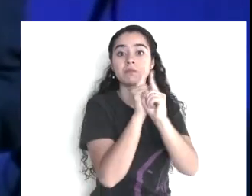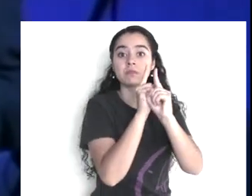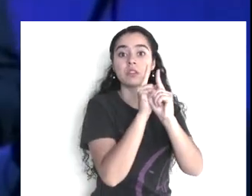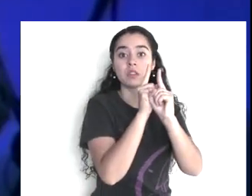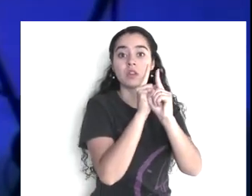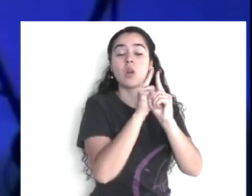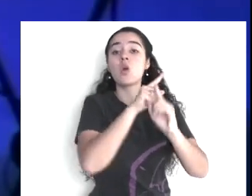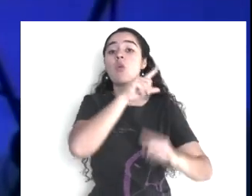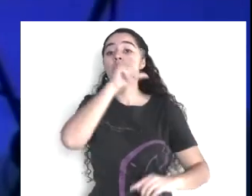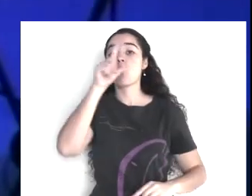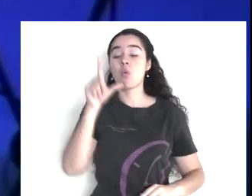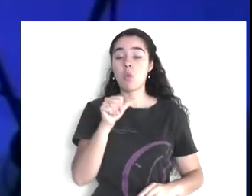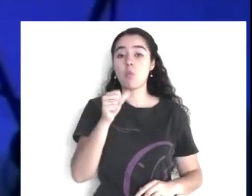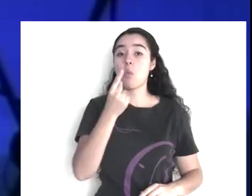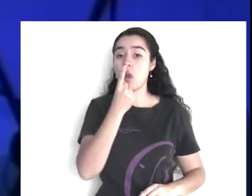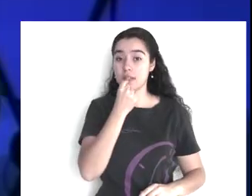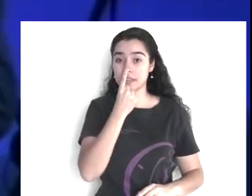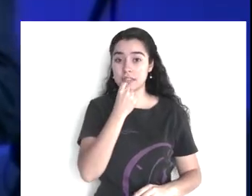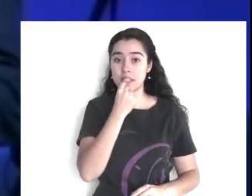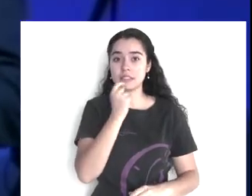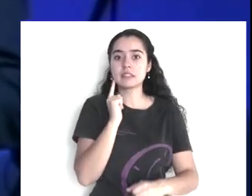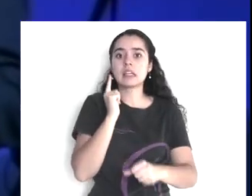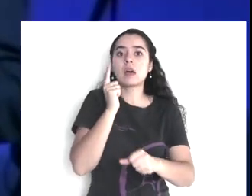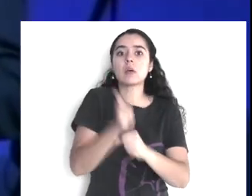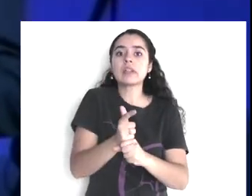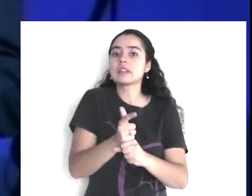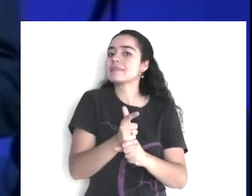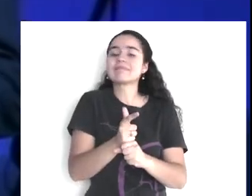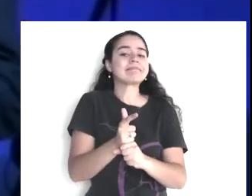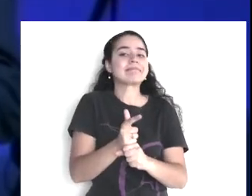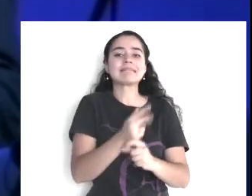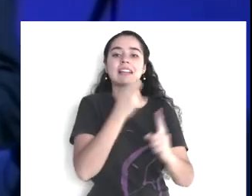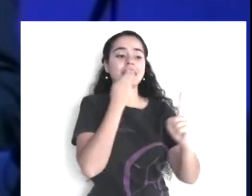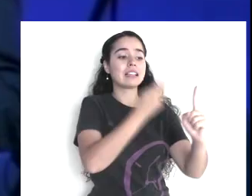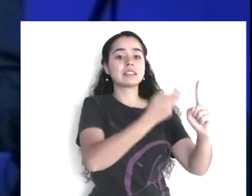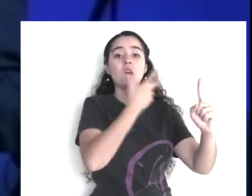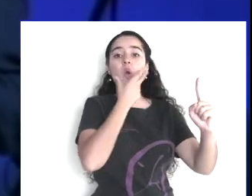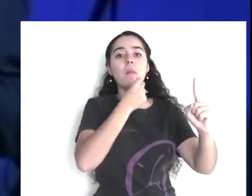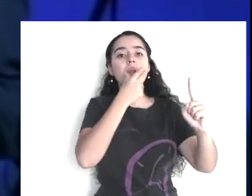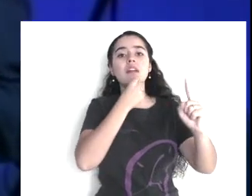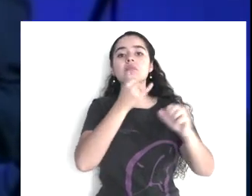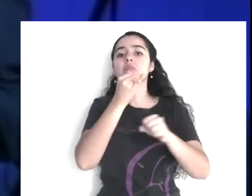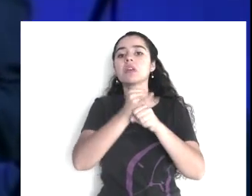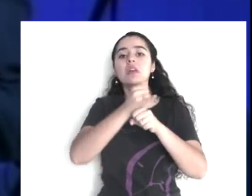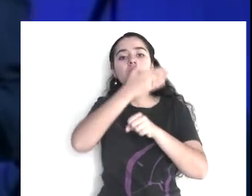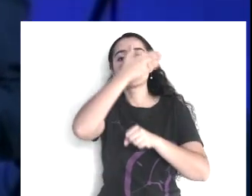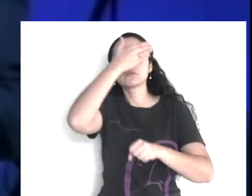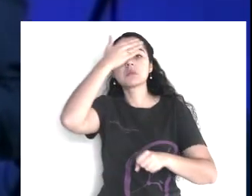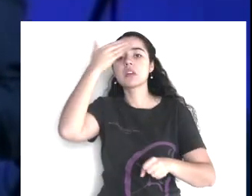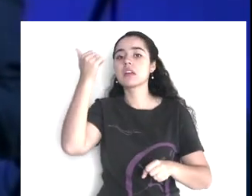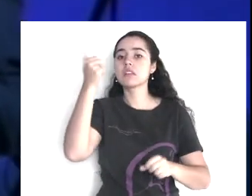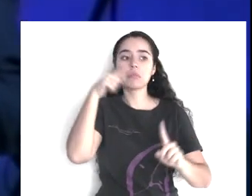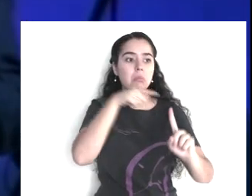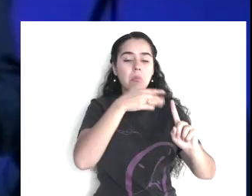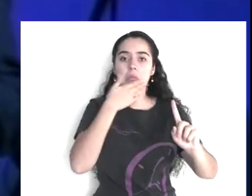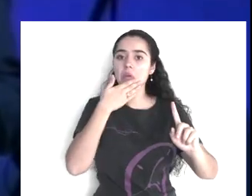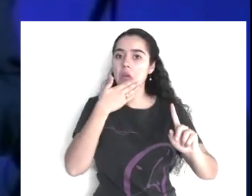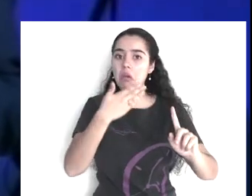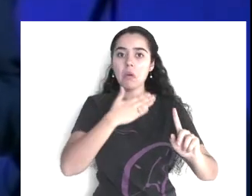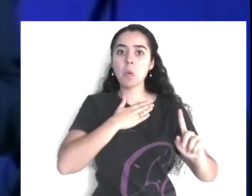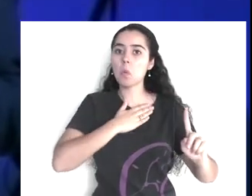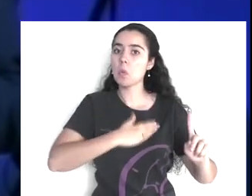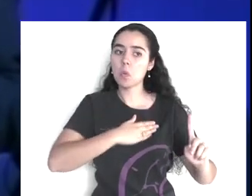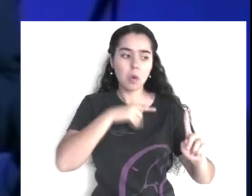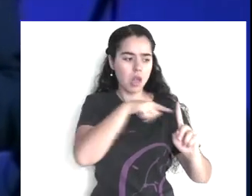tiene un final feliz para el fugitivo. Porque finalmente sale la verdad a la